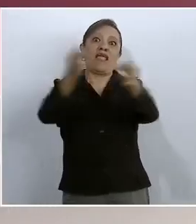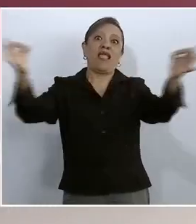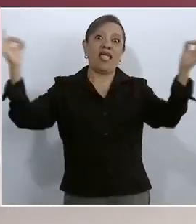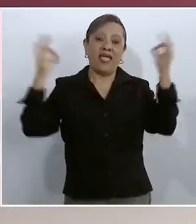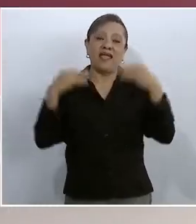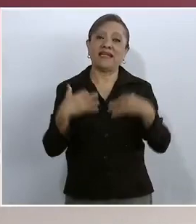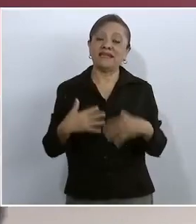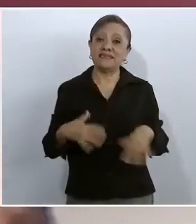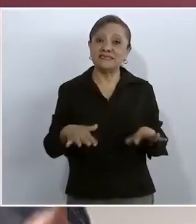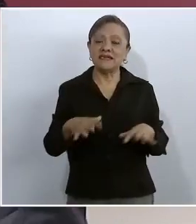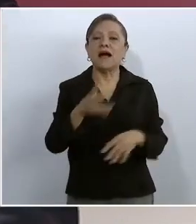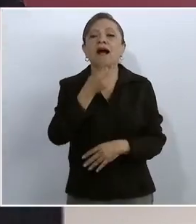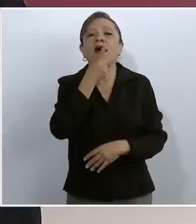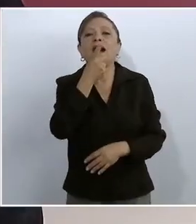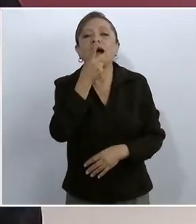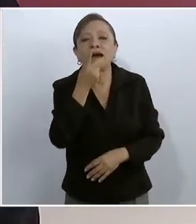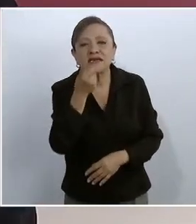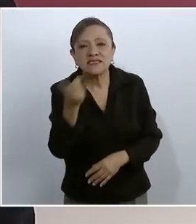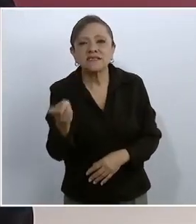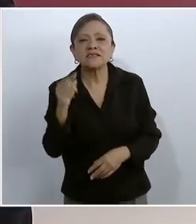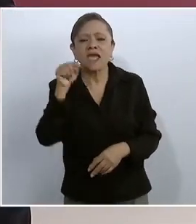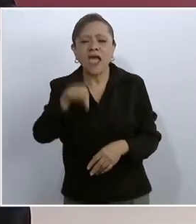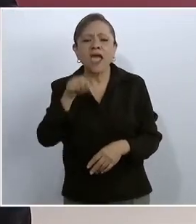que estaba yo enfermo.